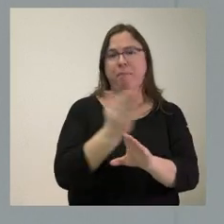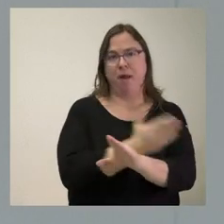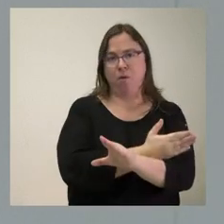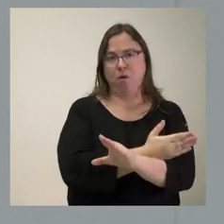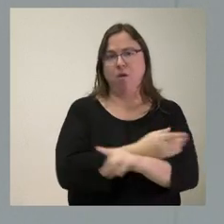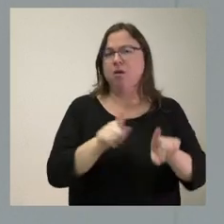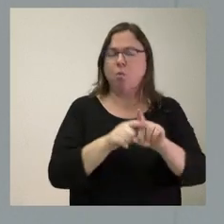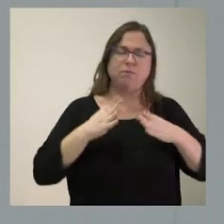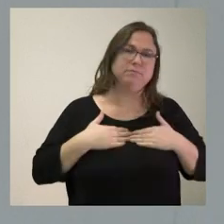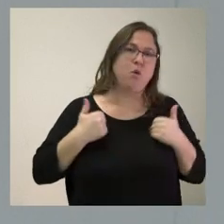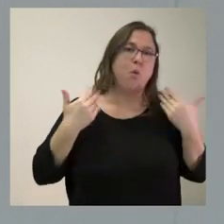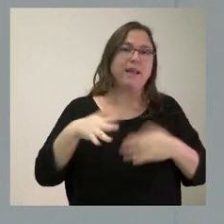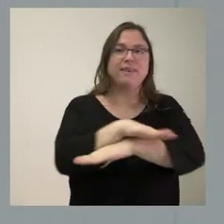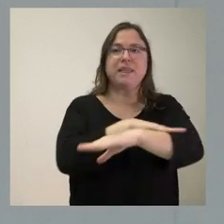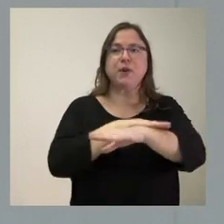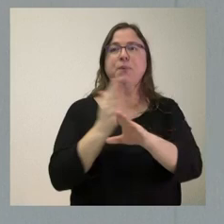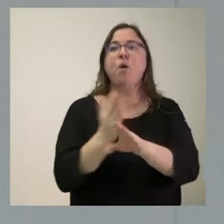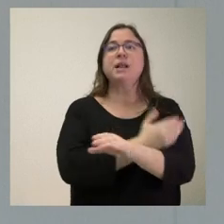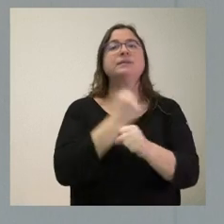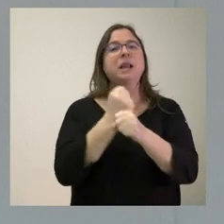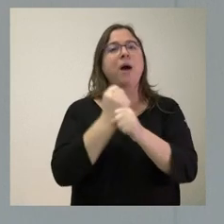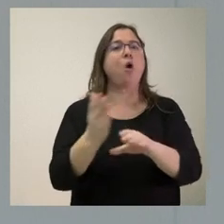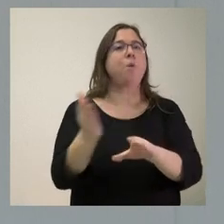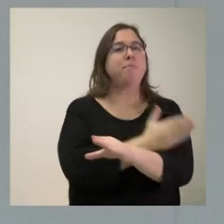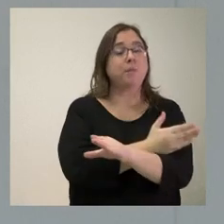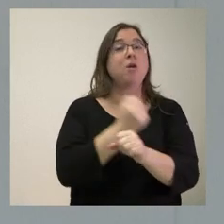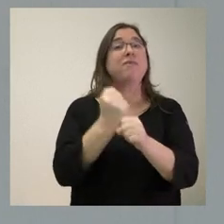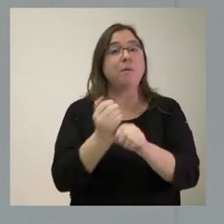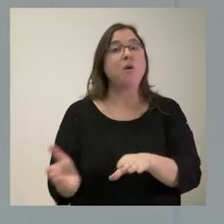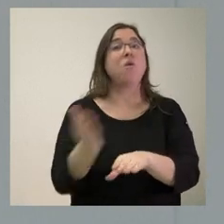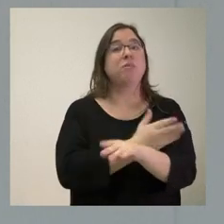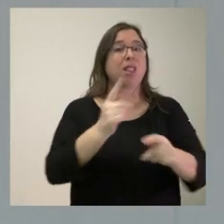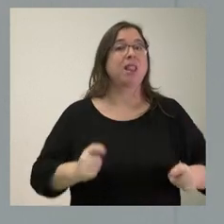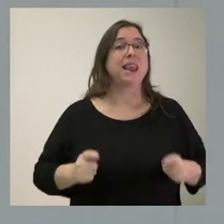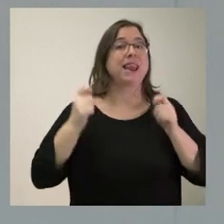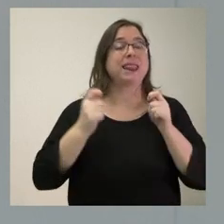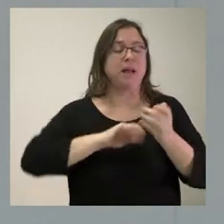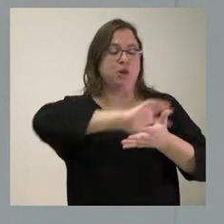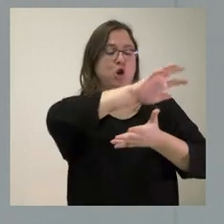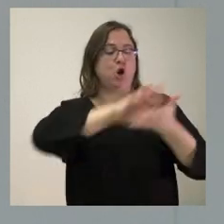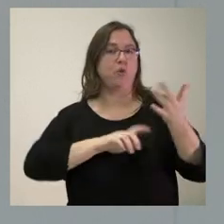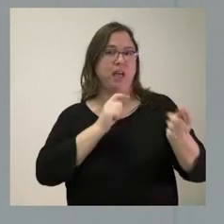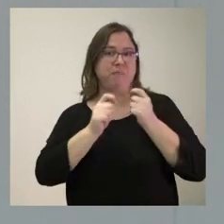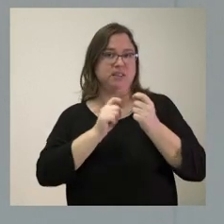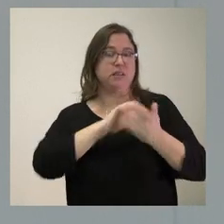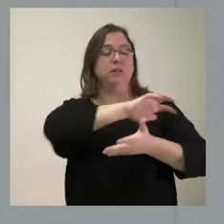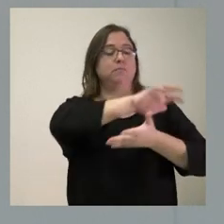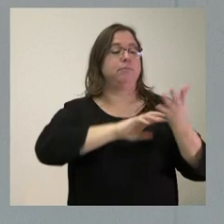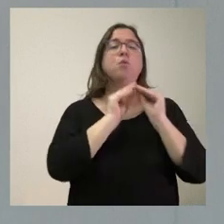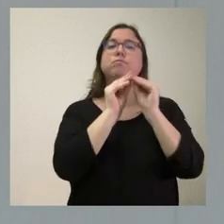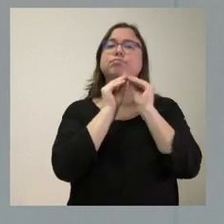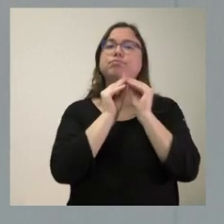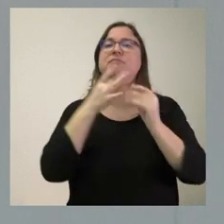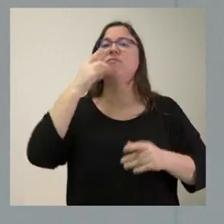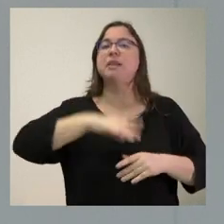cualquier Gobierno. Ese trabajo previo da lugar a una nota de prensa que se elabora por parte de la Consejería de